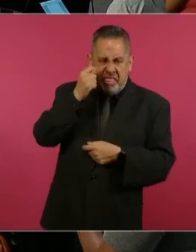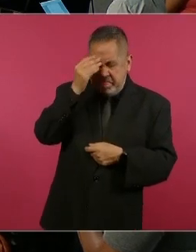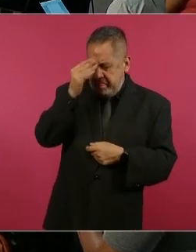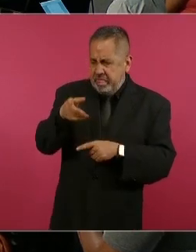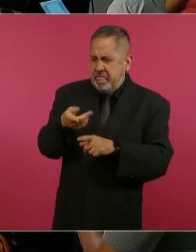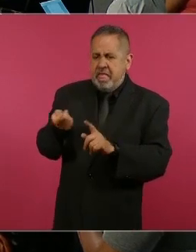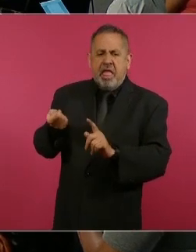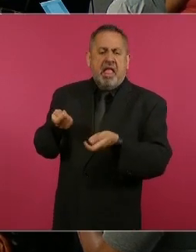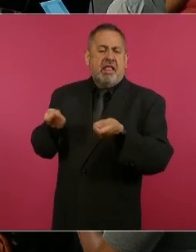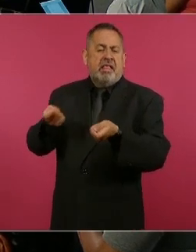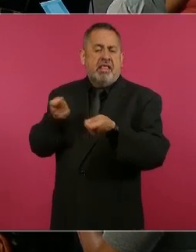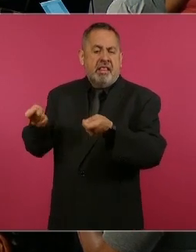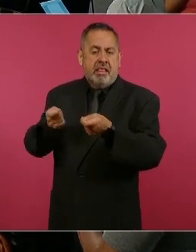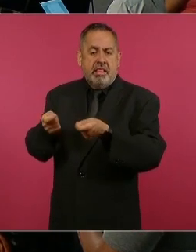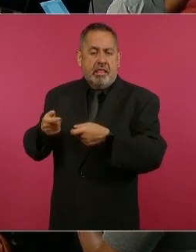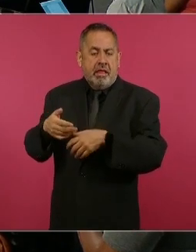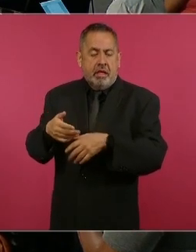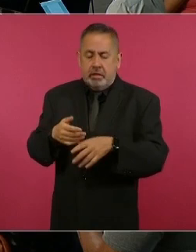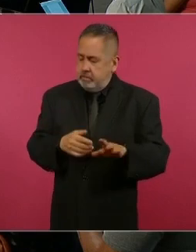No,